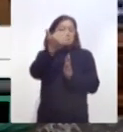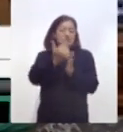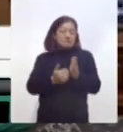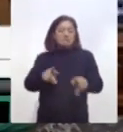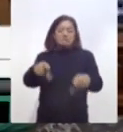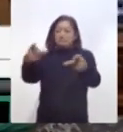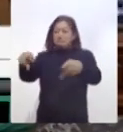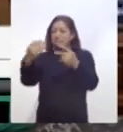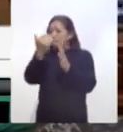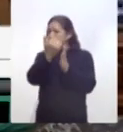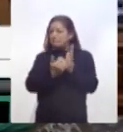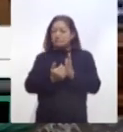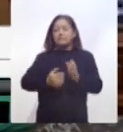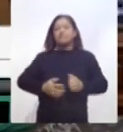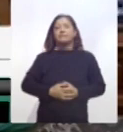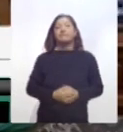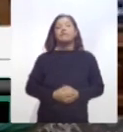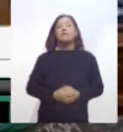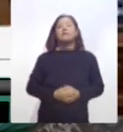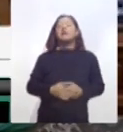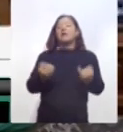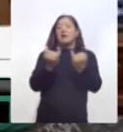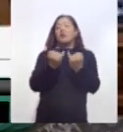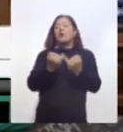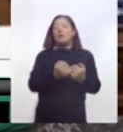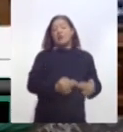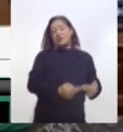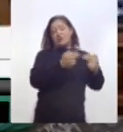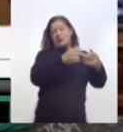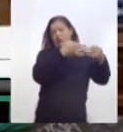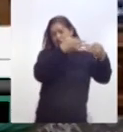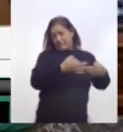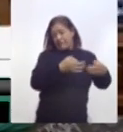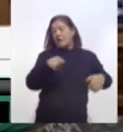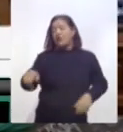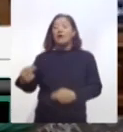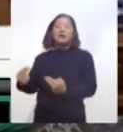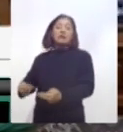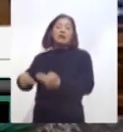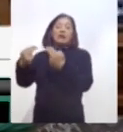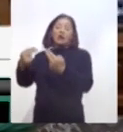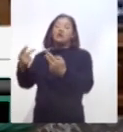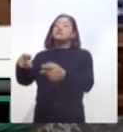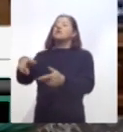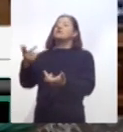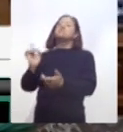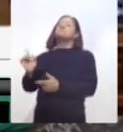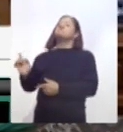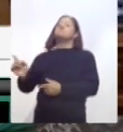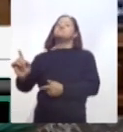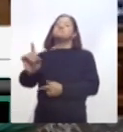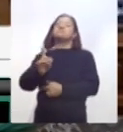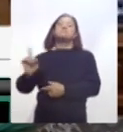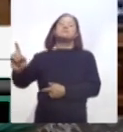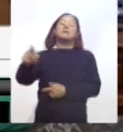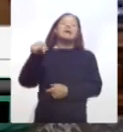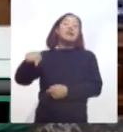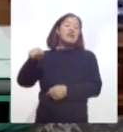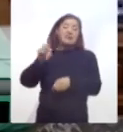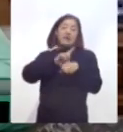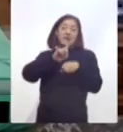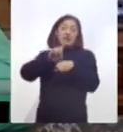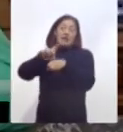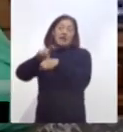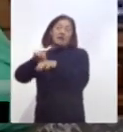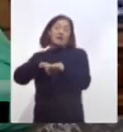ambulantes, a los semifijos para buscar alguna alternativa de apoyo. Me refiero a estas personas que trabajan día a día y que